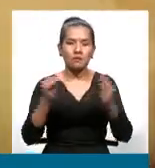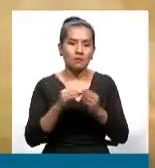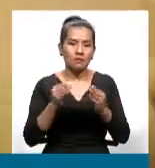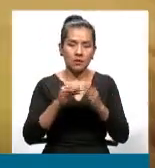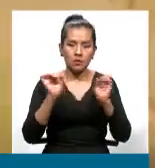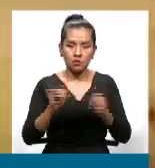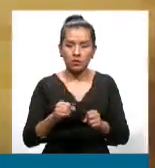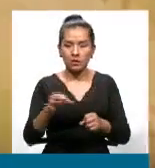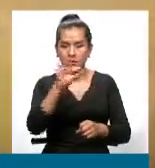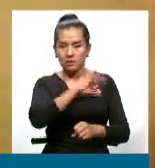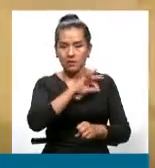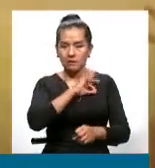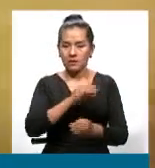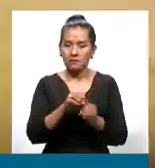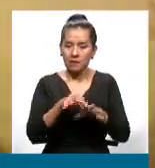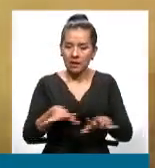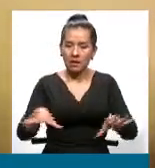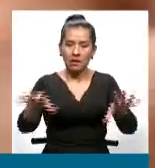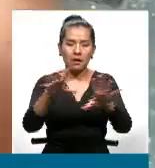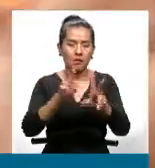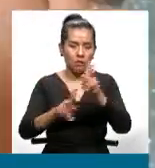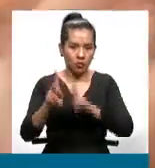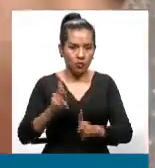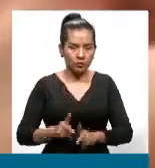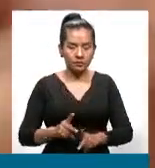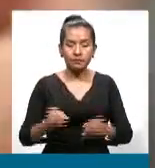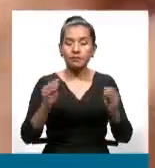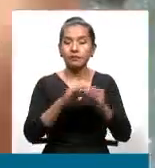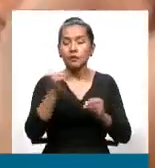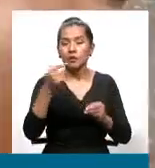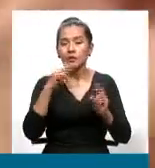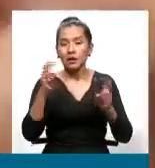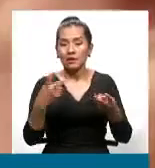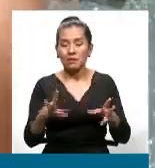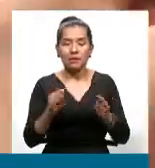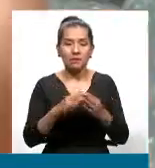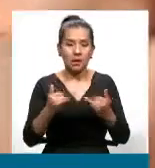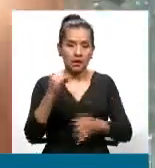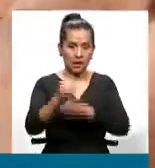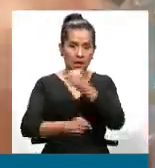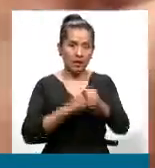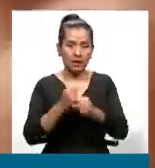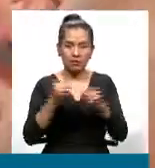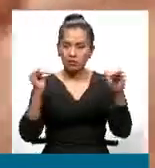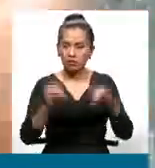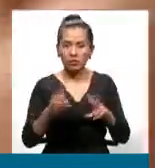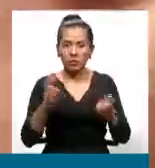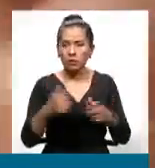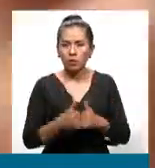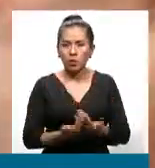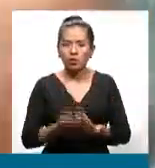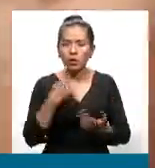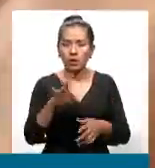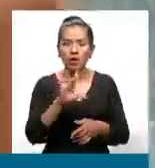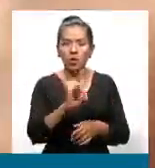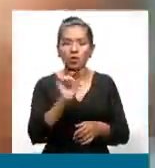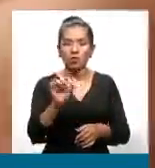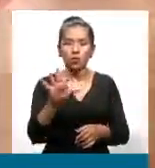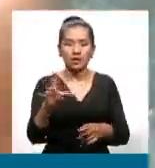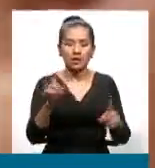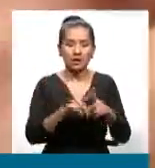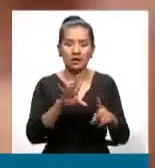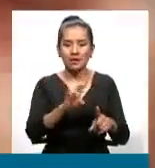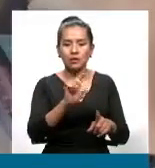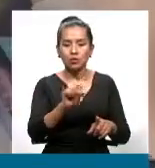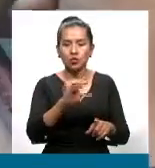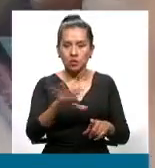a la población, ¿no? Por otro lado, también vemos que el déficit fiscal en esta gestión se va a reducir de 8,5 a 7,5.